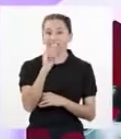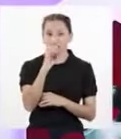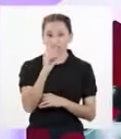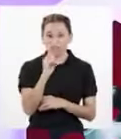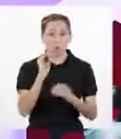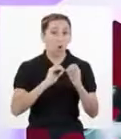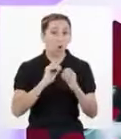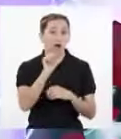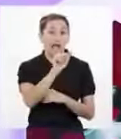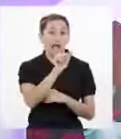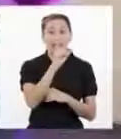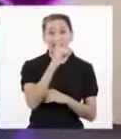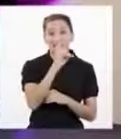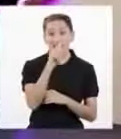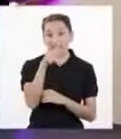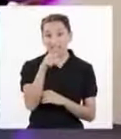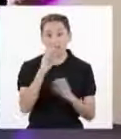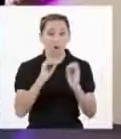o ARN, ¿no?